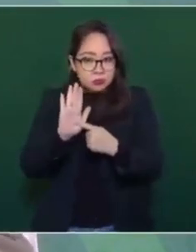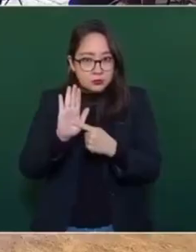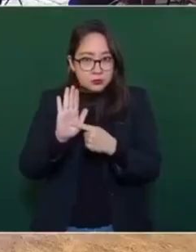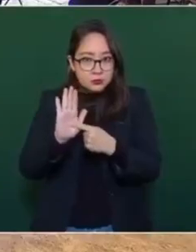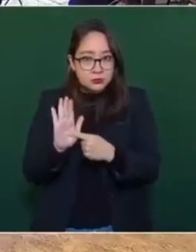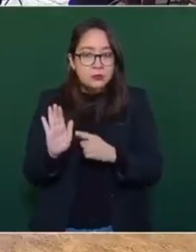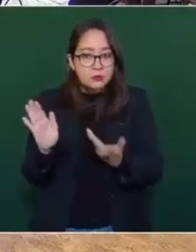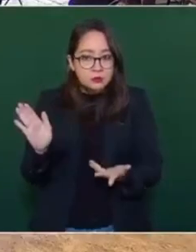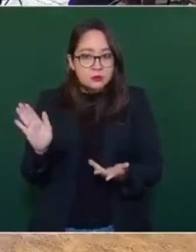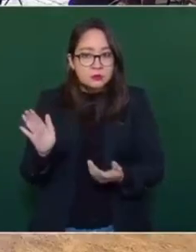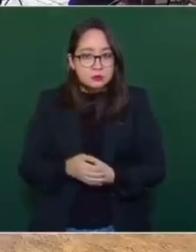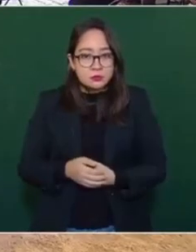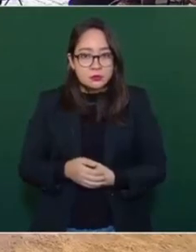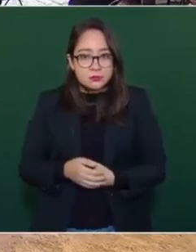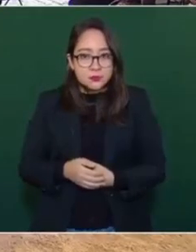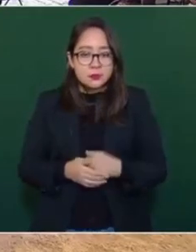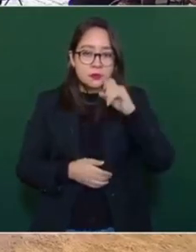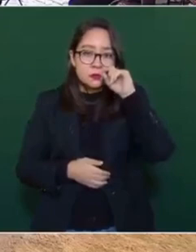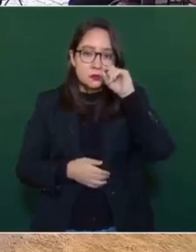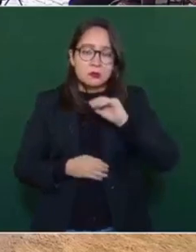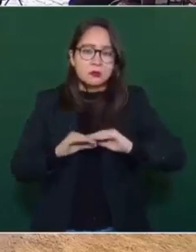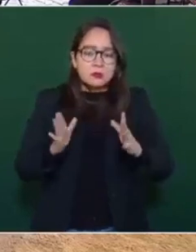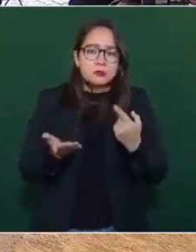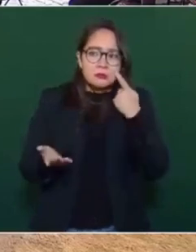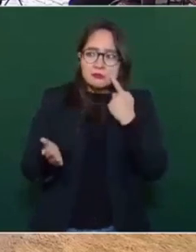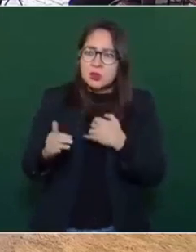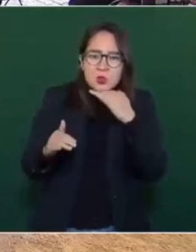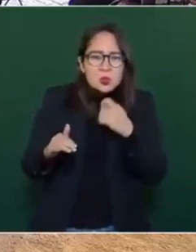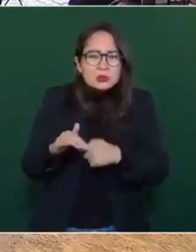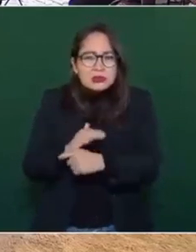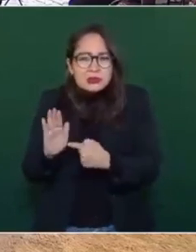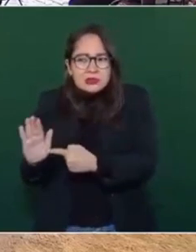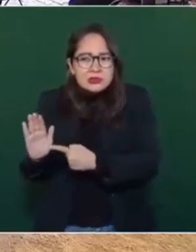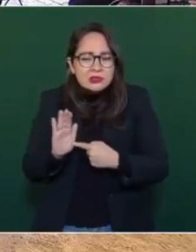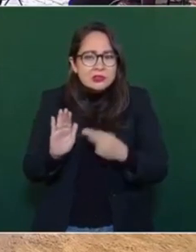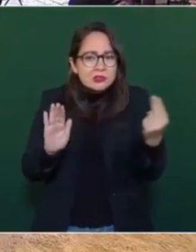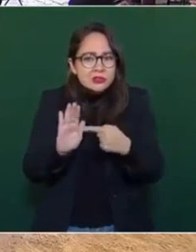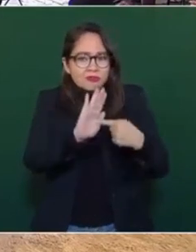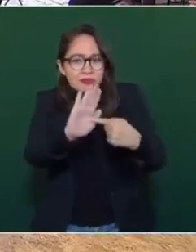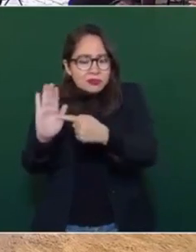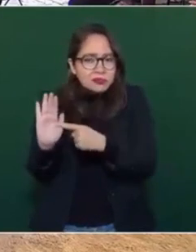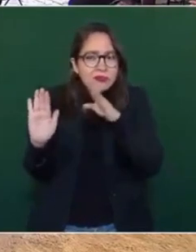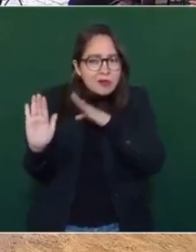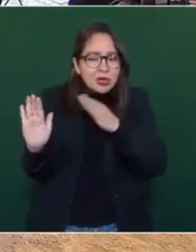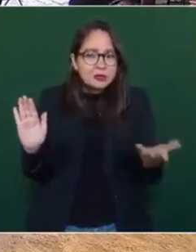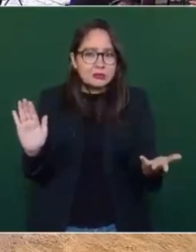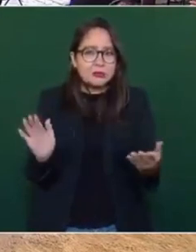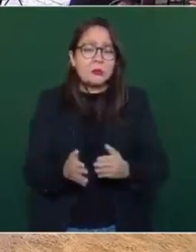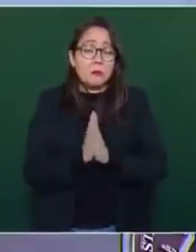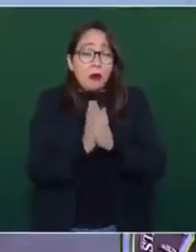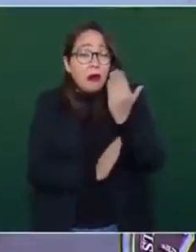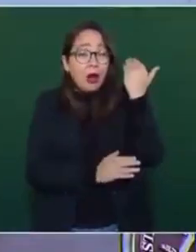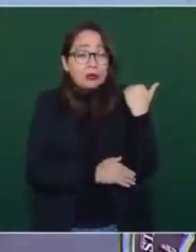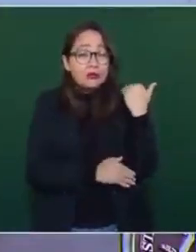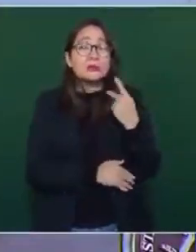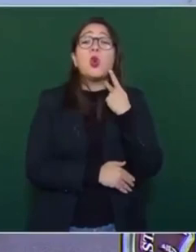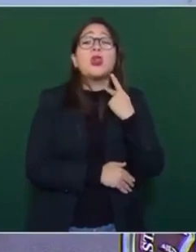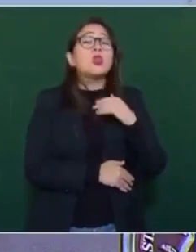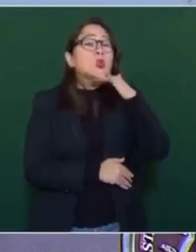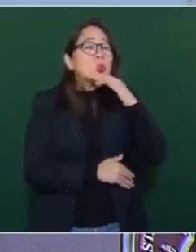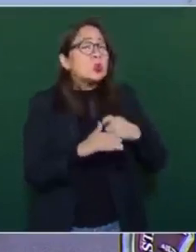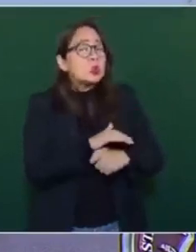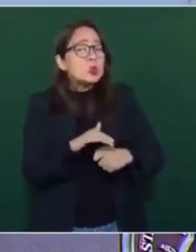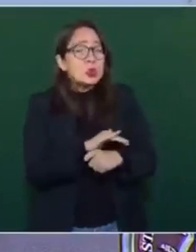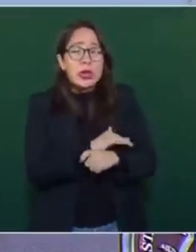la corrupción, porque nada dañó más a México que la corrupción política, nada,